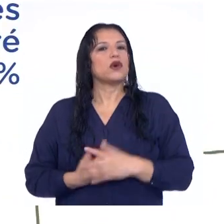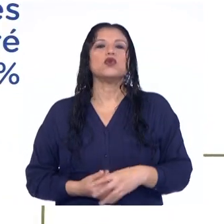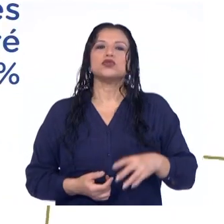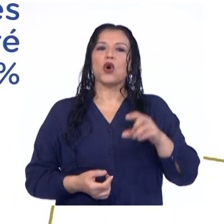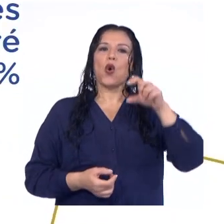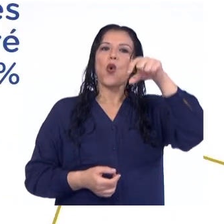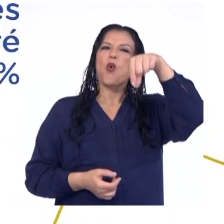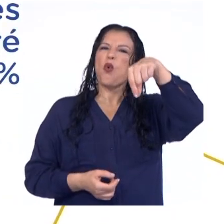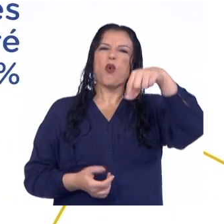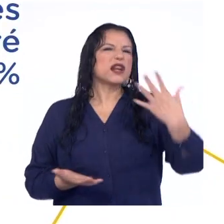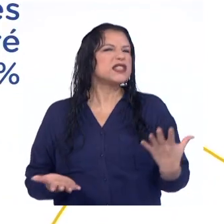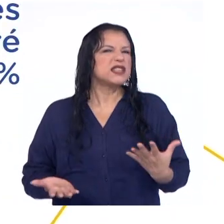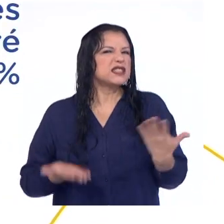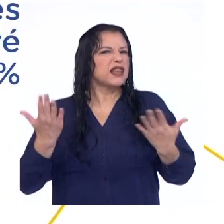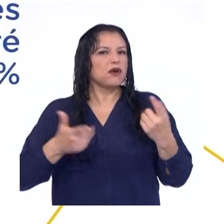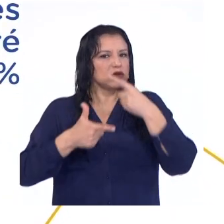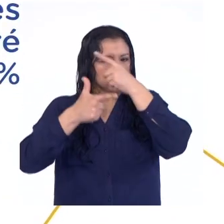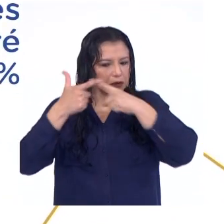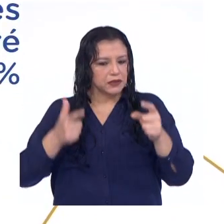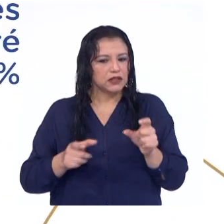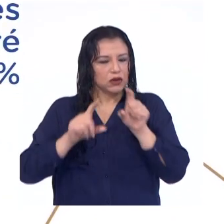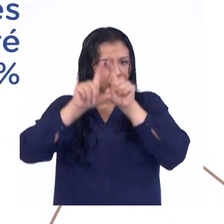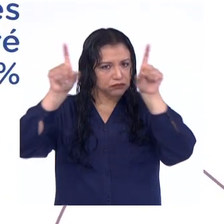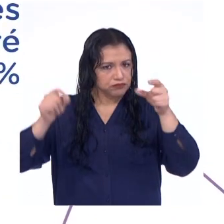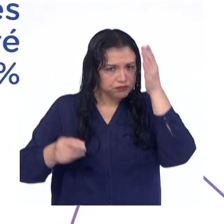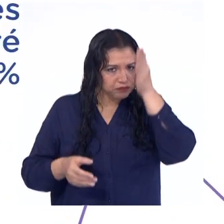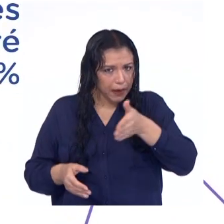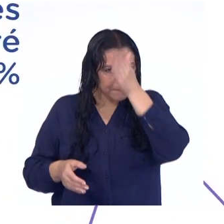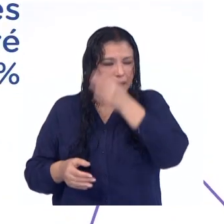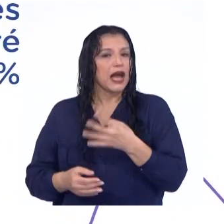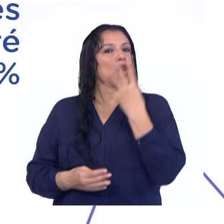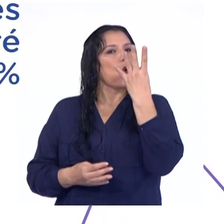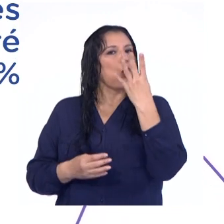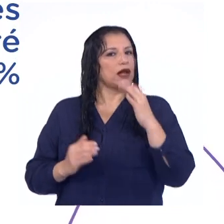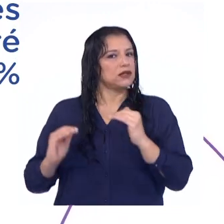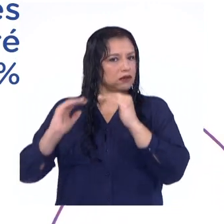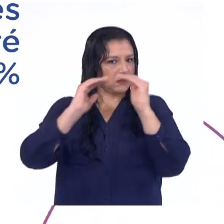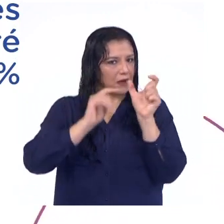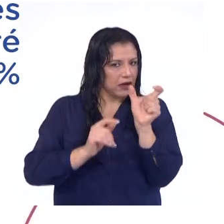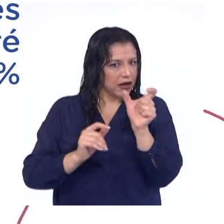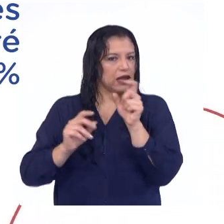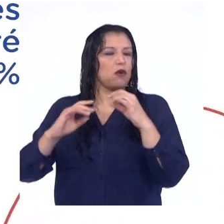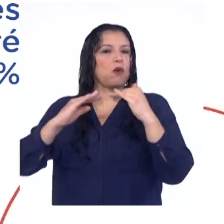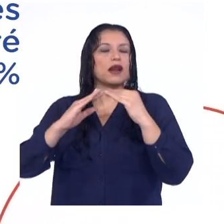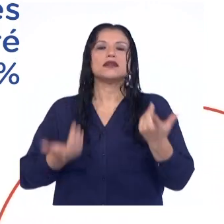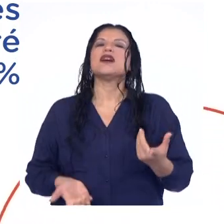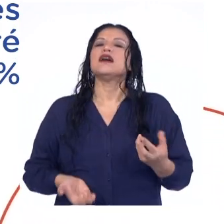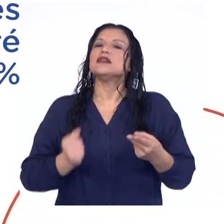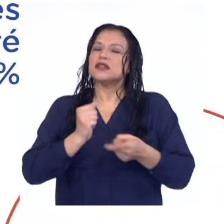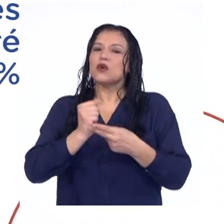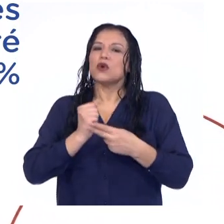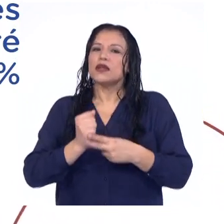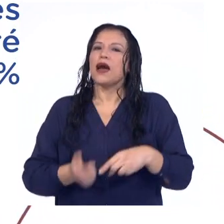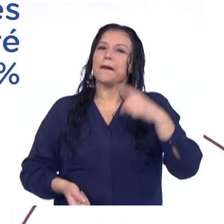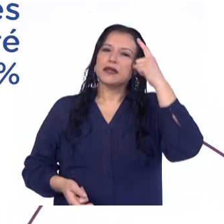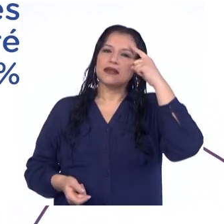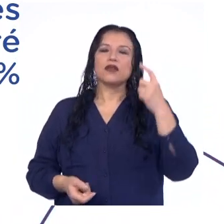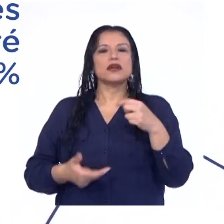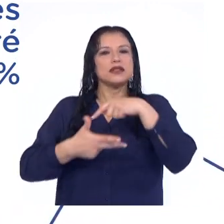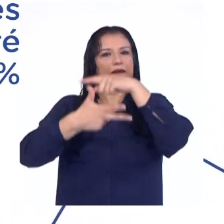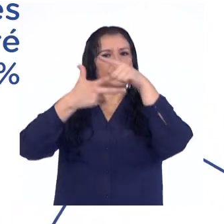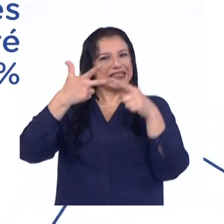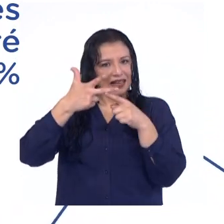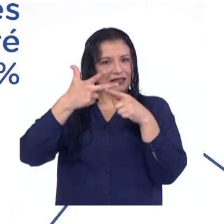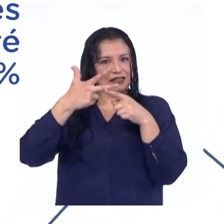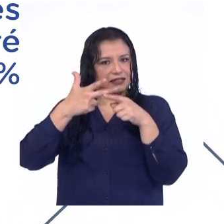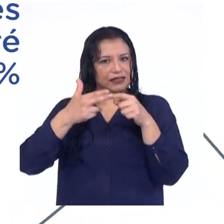cuartil se da cuando he dividido la distribución en 4 partes iguales, por lo que con seguridad he tomado en cuenta 3 criterios